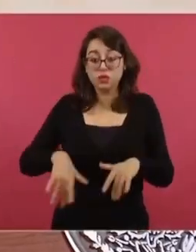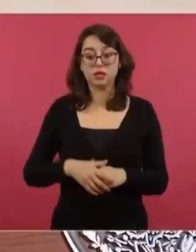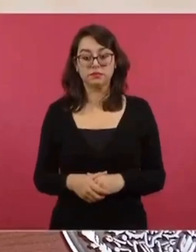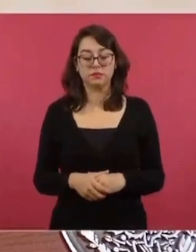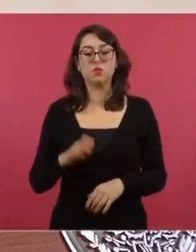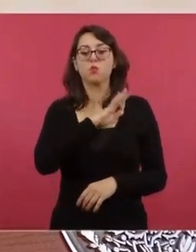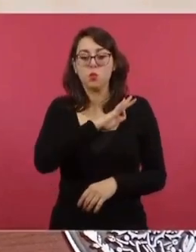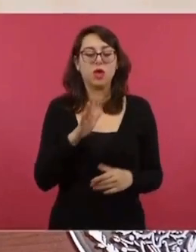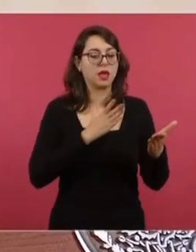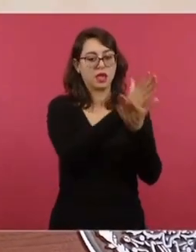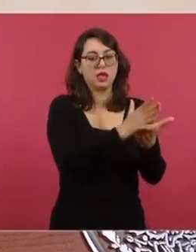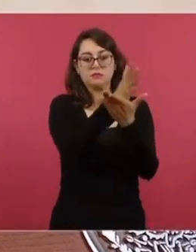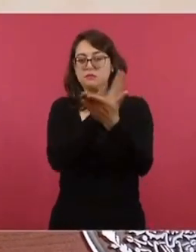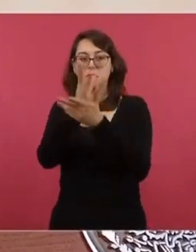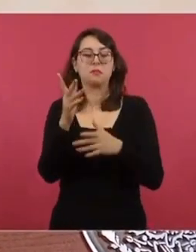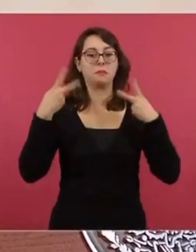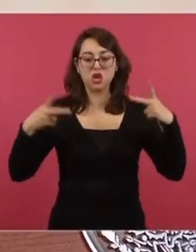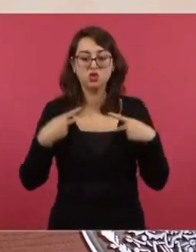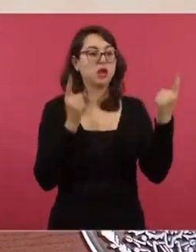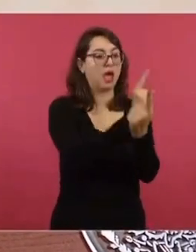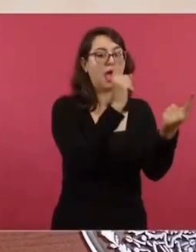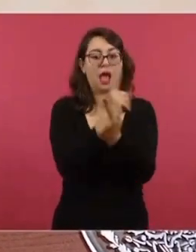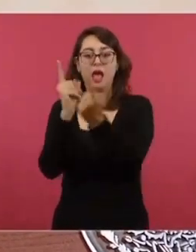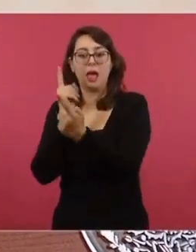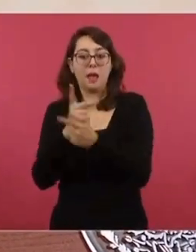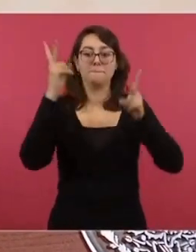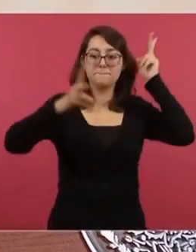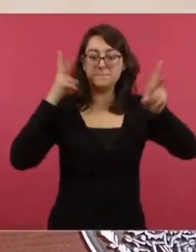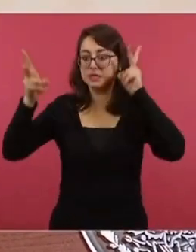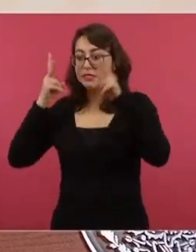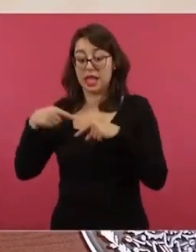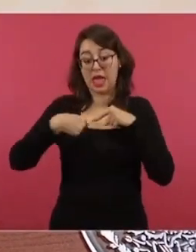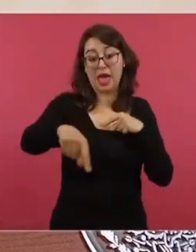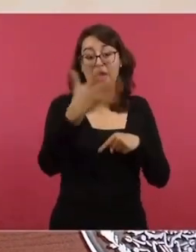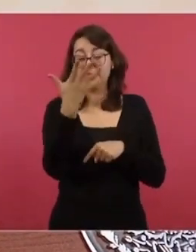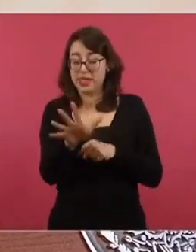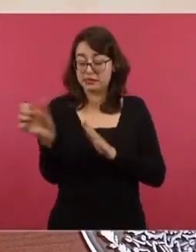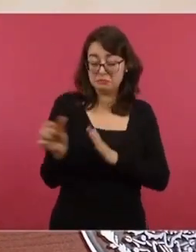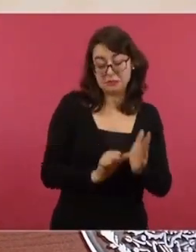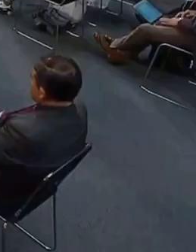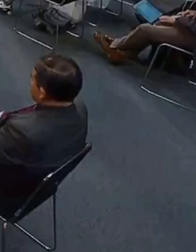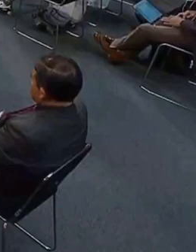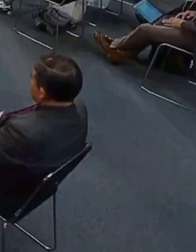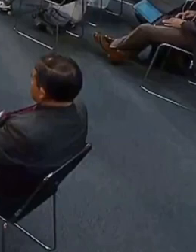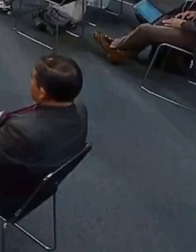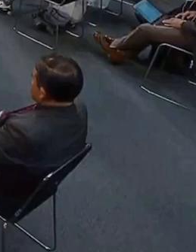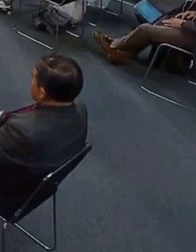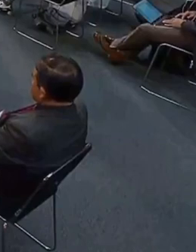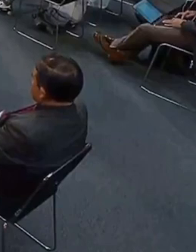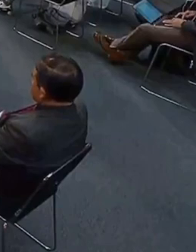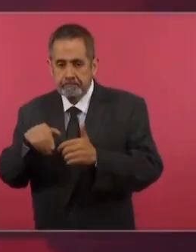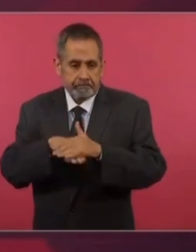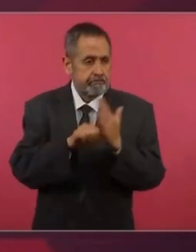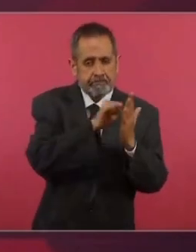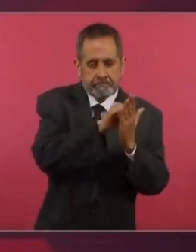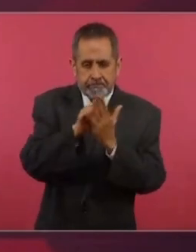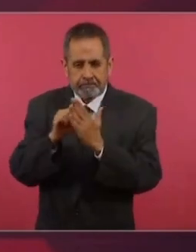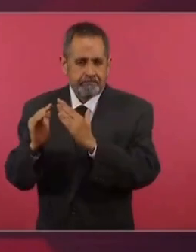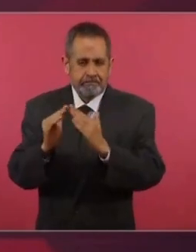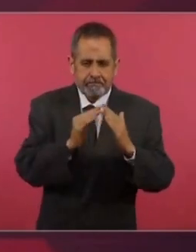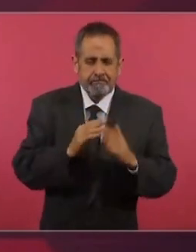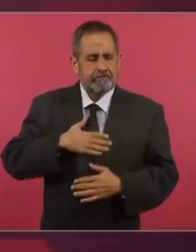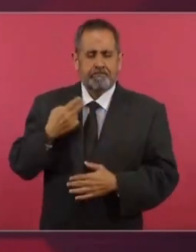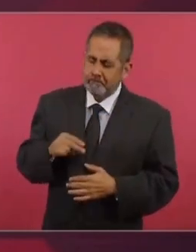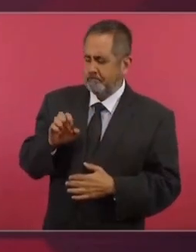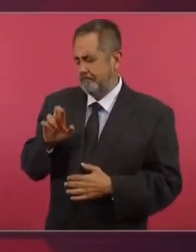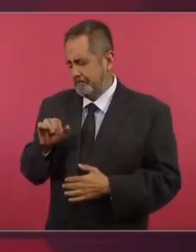casa por casa. Diez meses. Van a visitar un promedio de 150 casas diarias. Soy